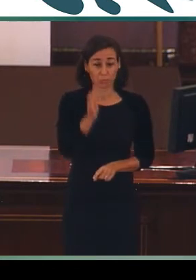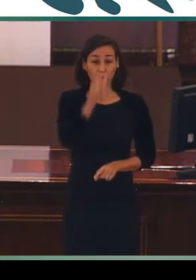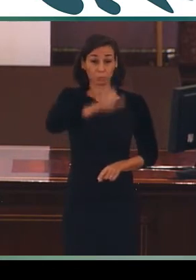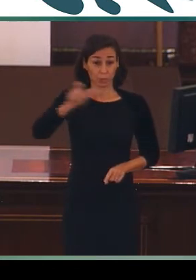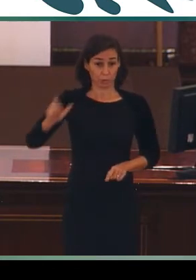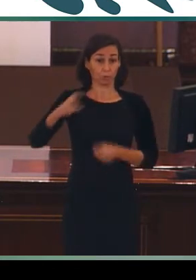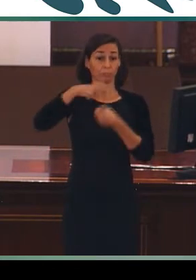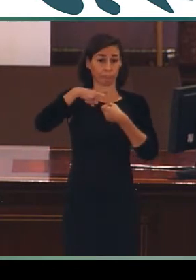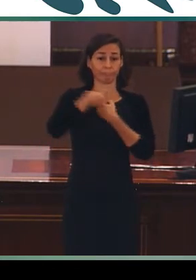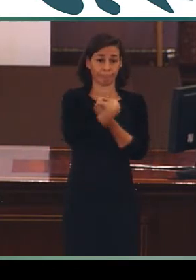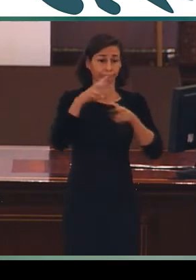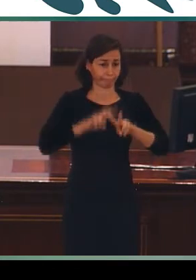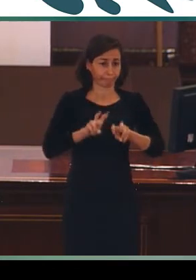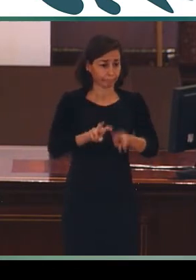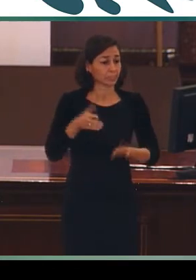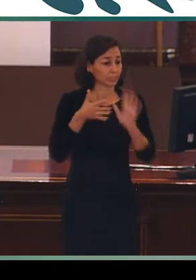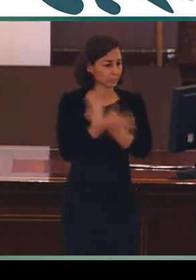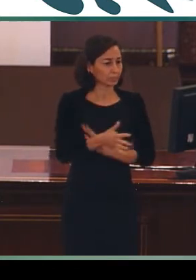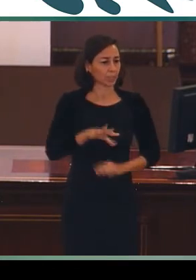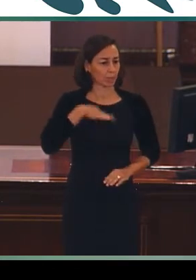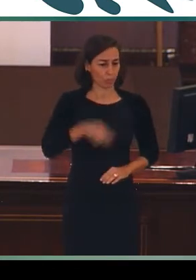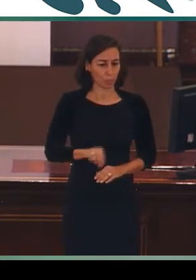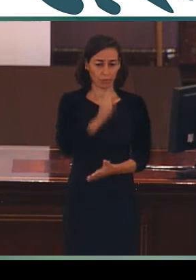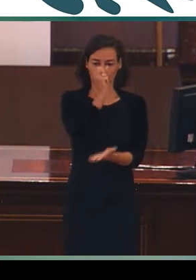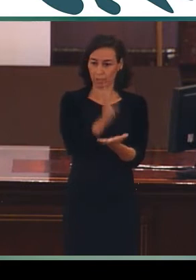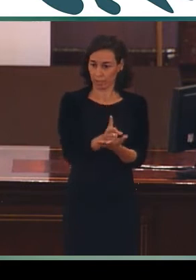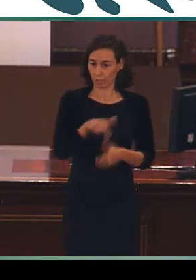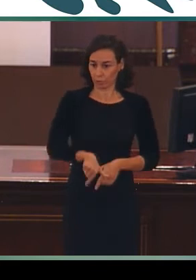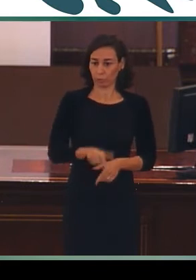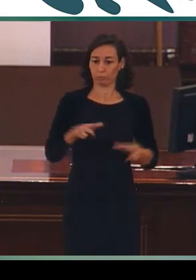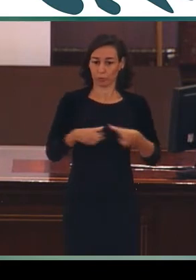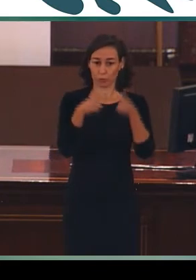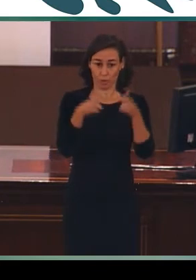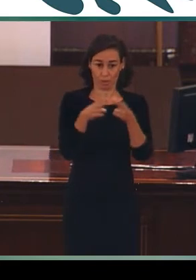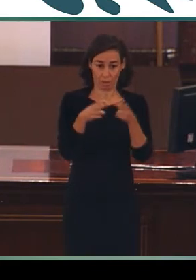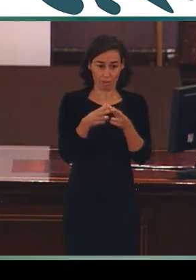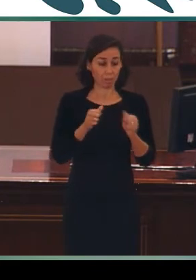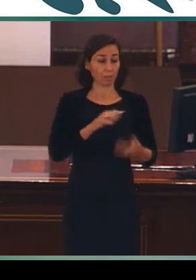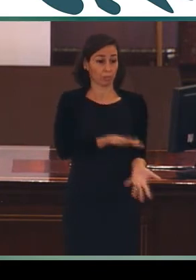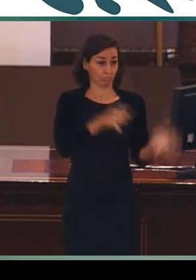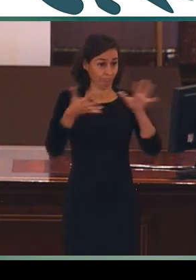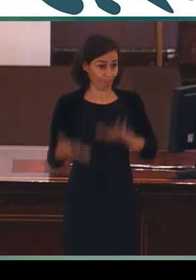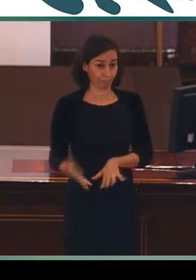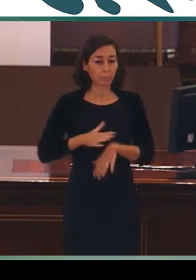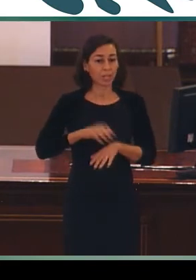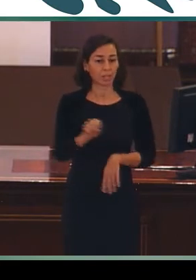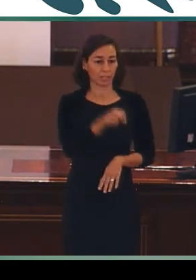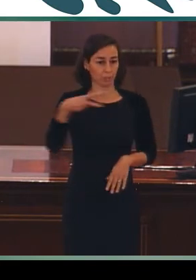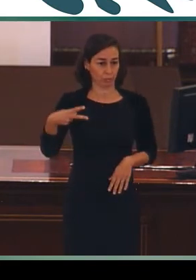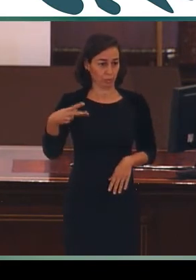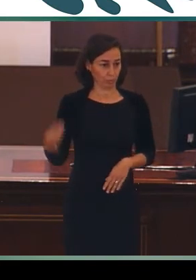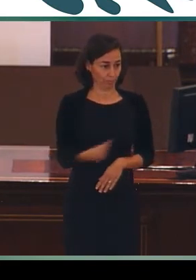que las llevan a cabo, tenga un retorno á la misma sociedad con unha adecuada transferencia de los resultados,